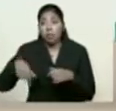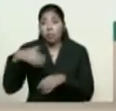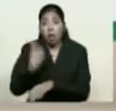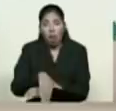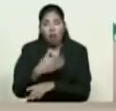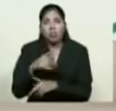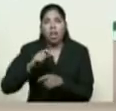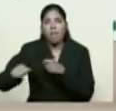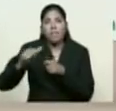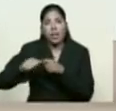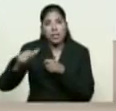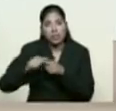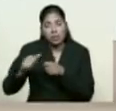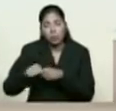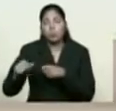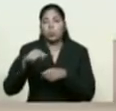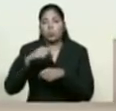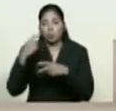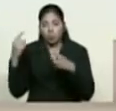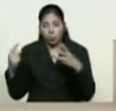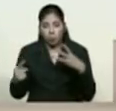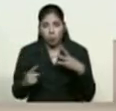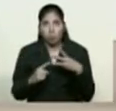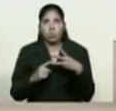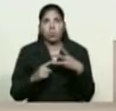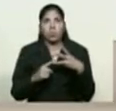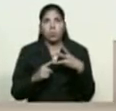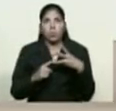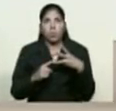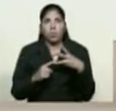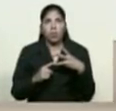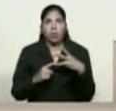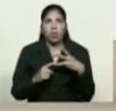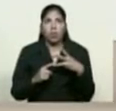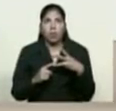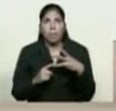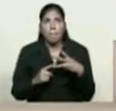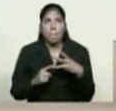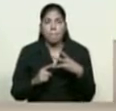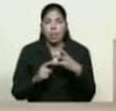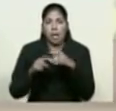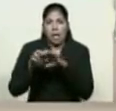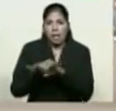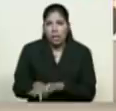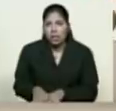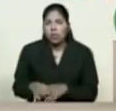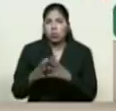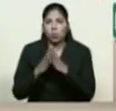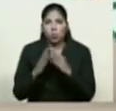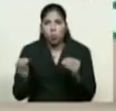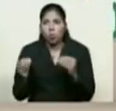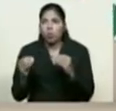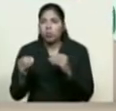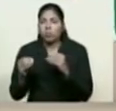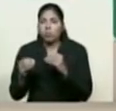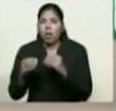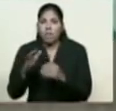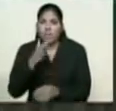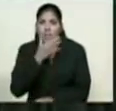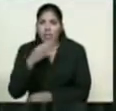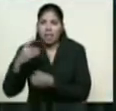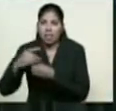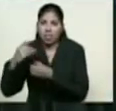Tres, facilitar el sistema de cómputo y registro contables de las instituciones públicas y